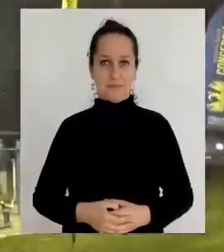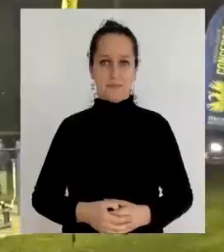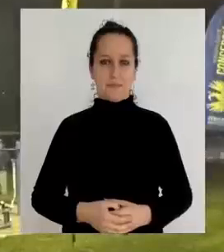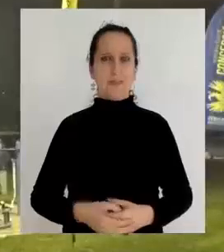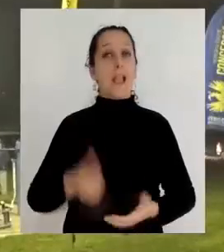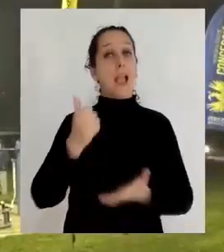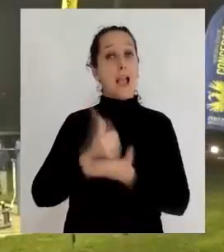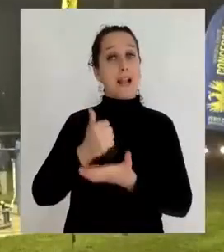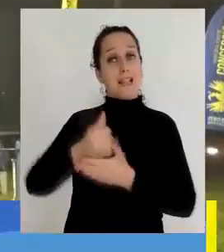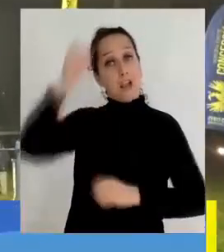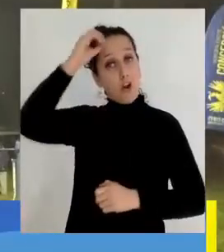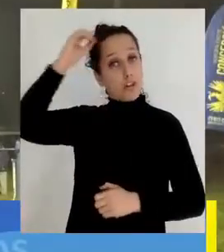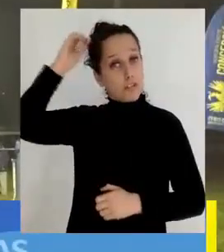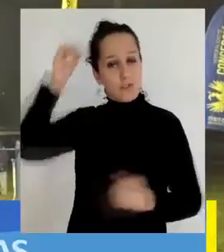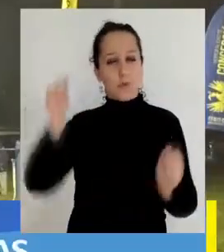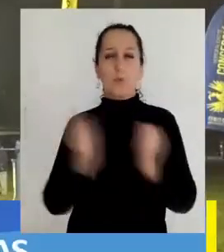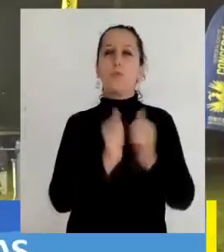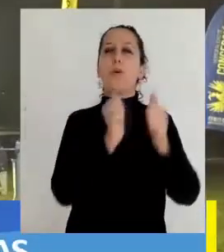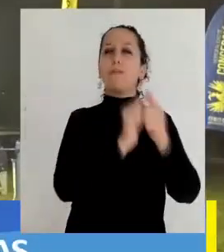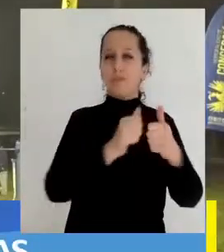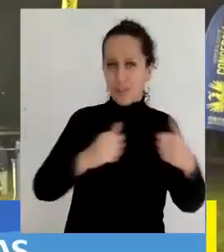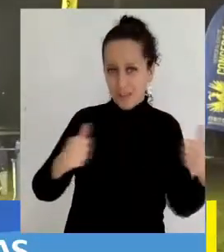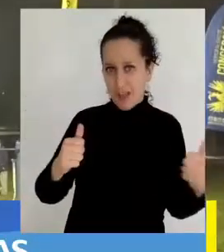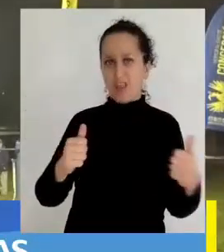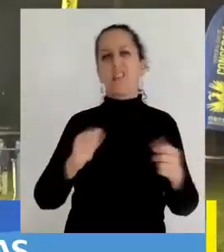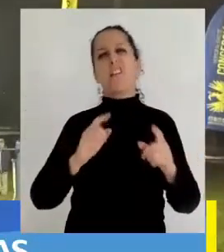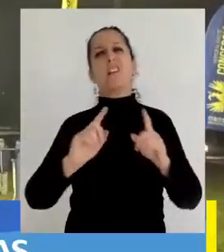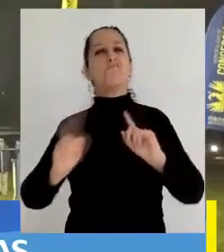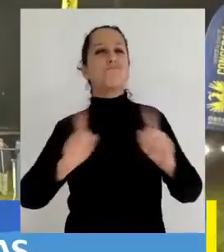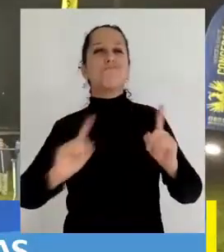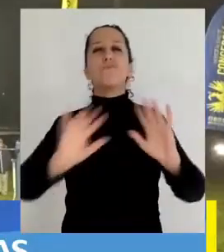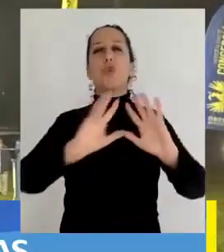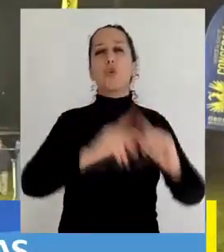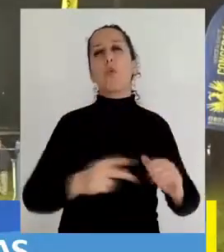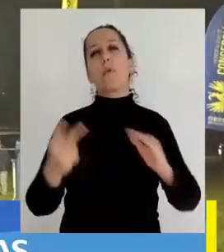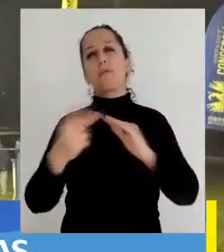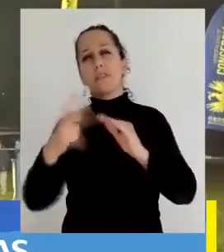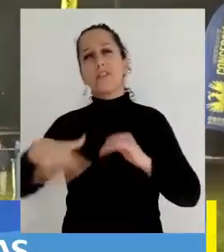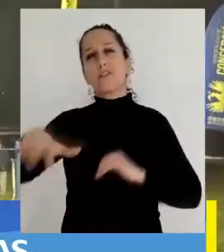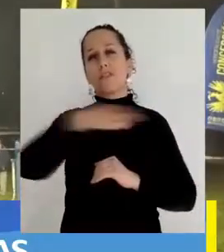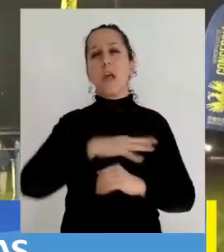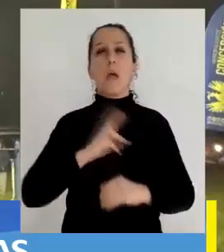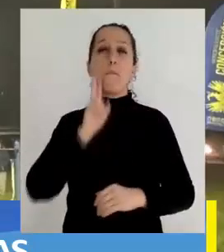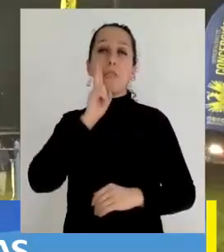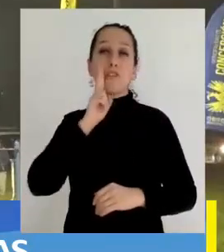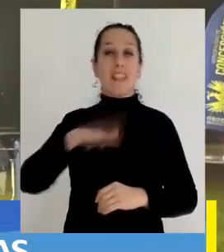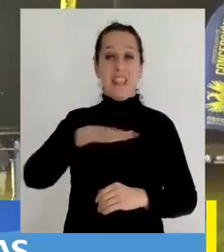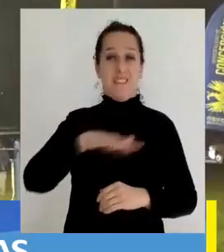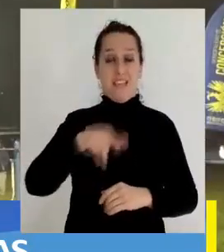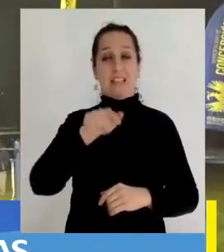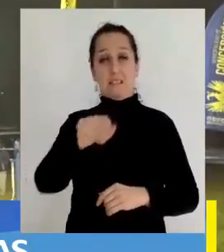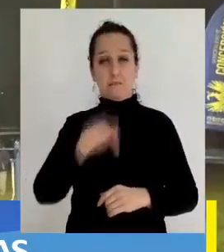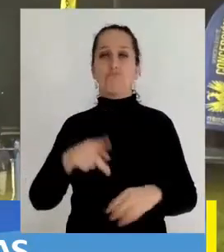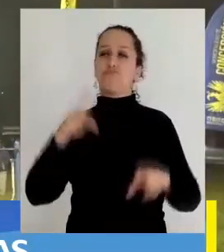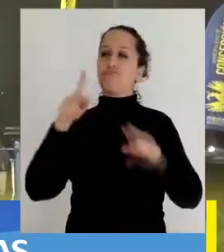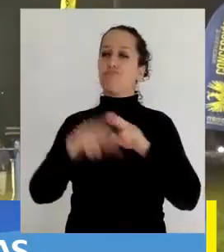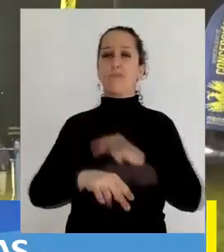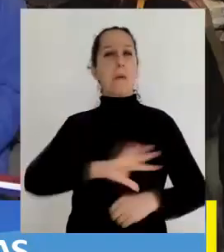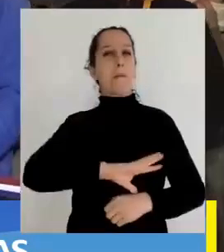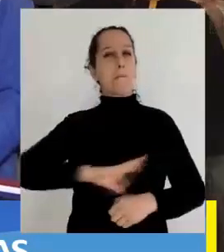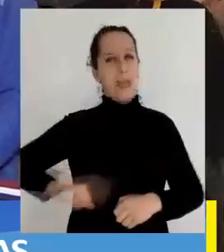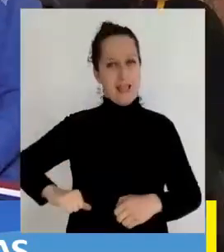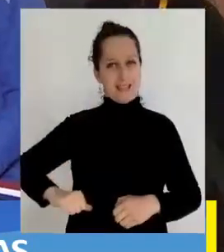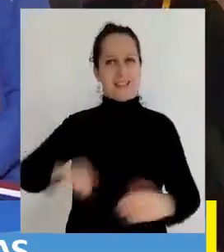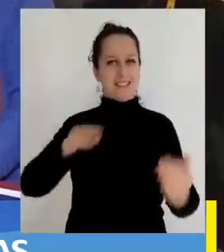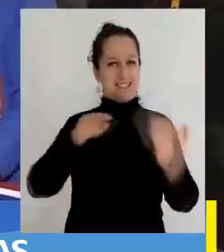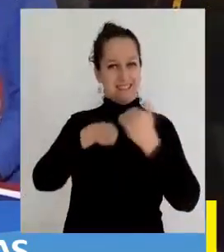El alcalde Álvaro Ortiz Vera, junto a autoridades locales, dirigentes y vecinos de Pedro de Valdivia, inauguró en la Plaza